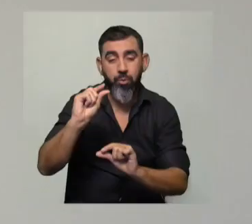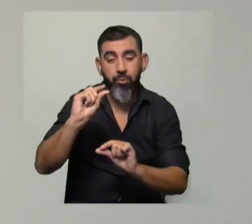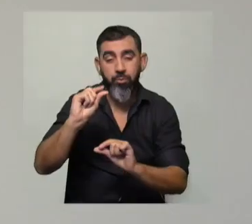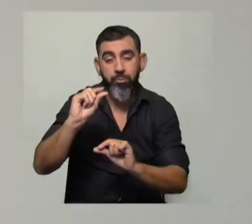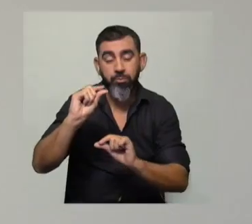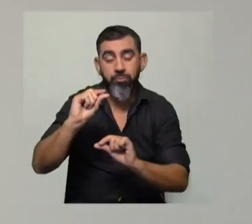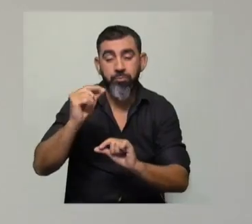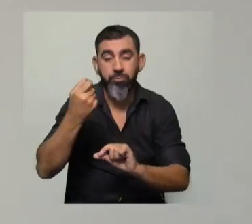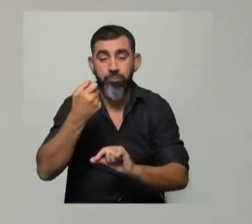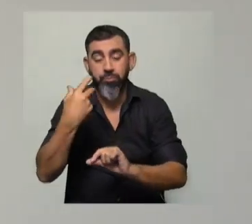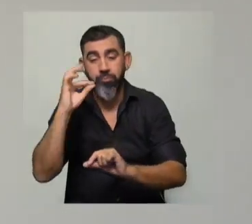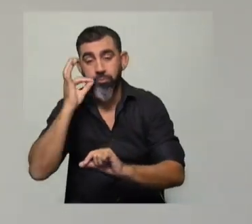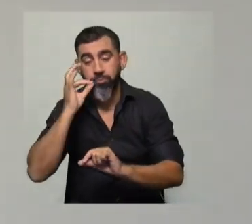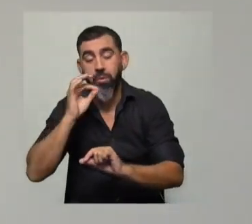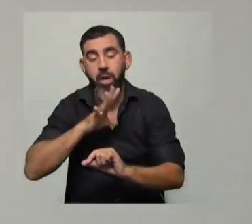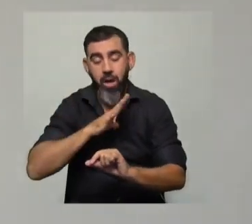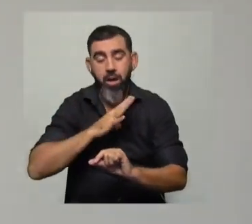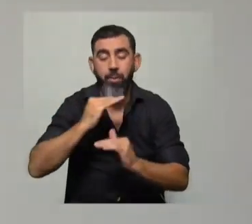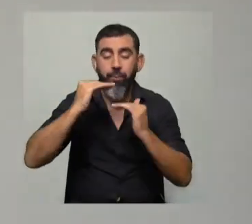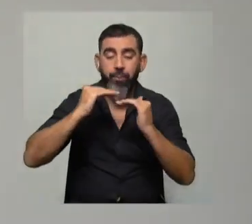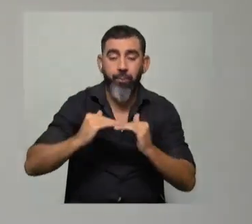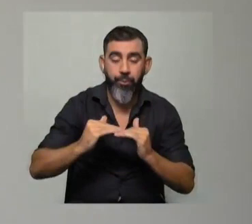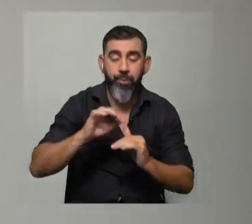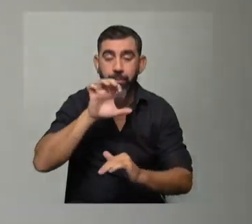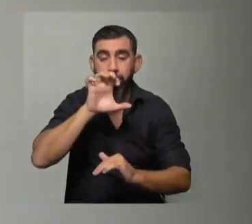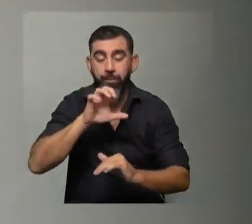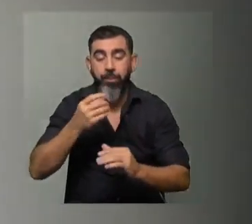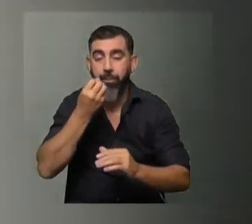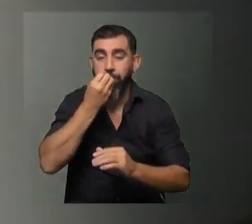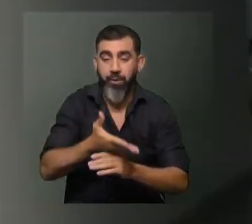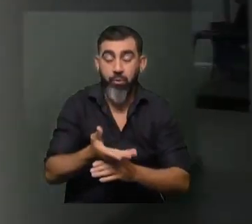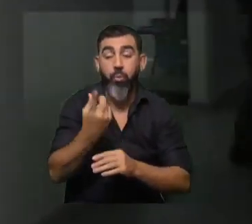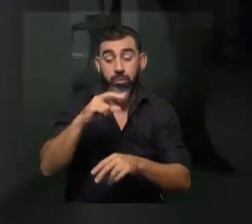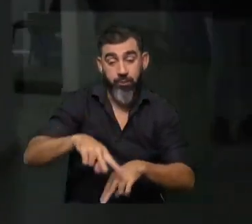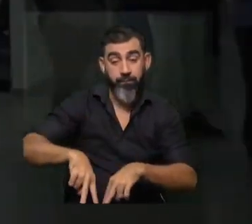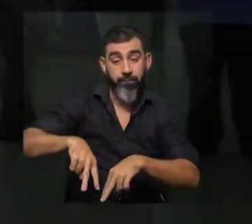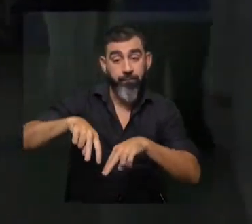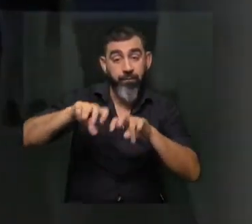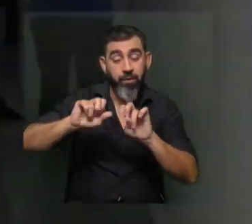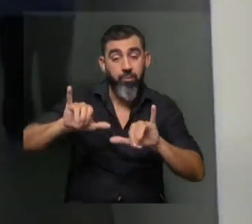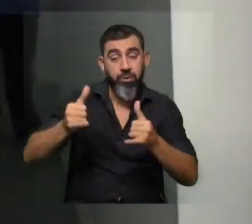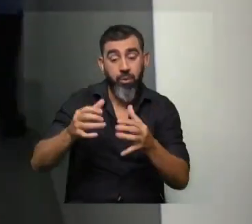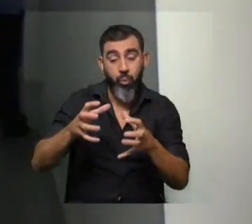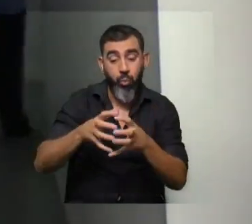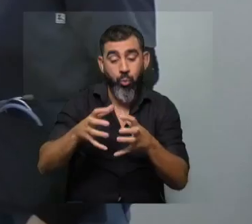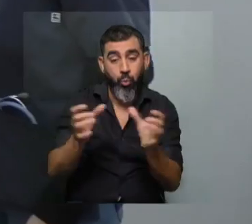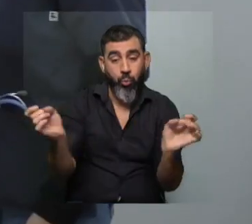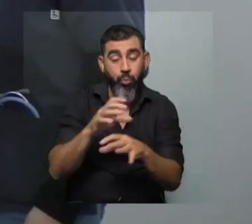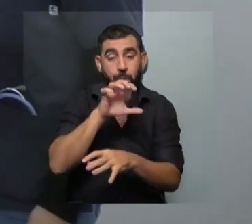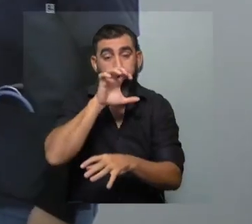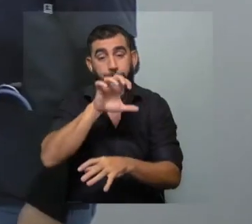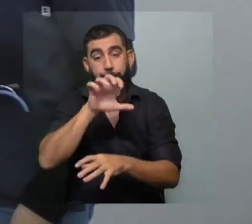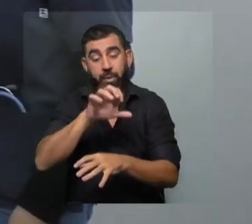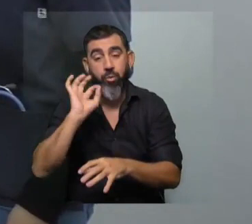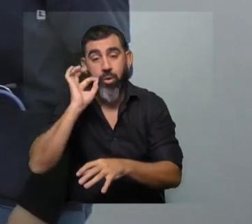ya demuestran un cierto efecto analgésico en los perros. Es por eso que estamos estudiando y ya terminamos un grupo de perros